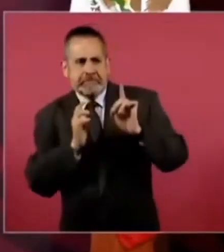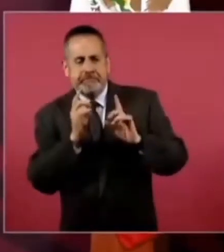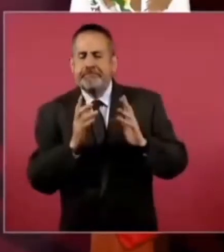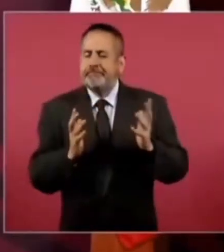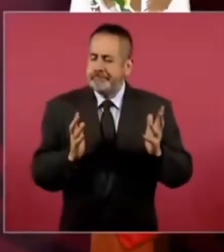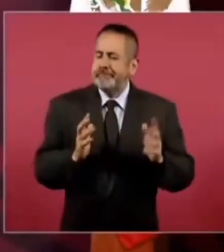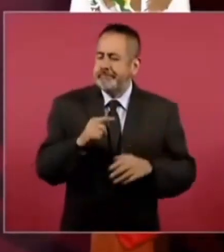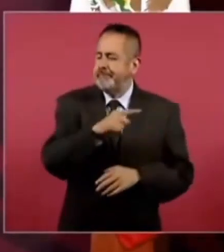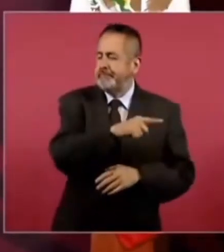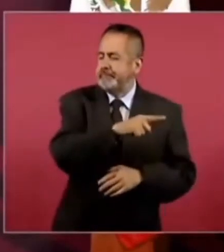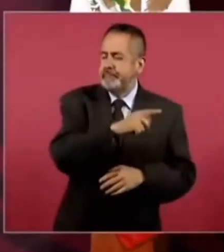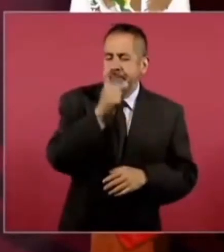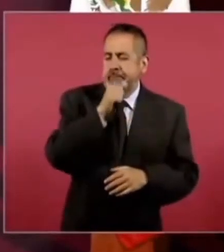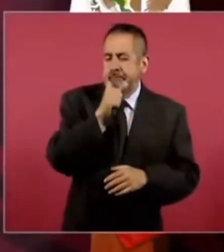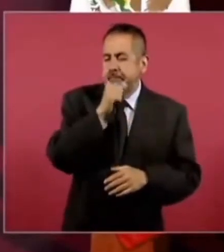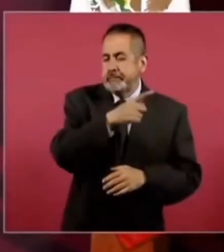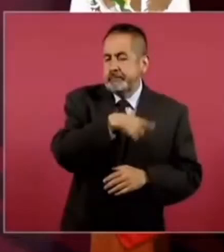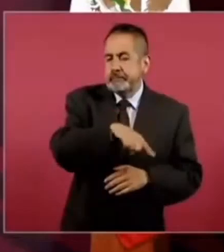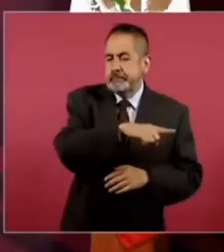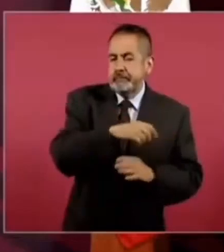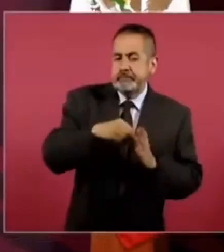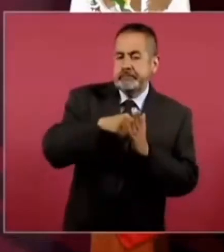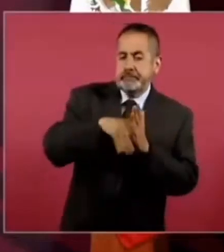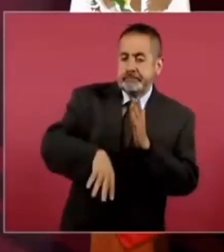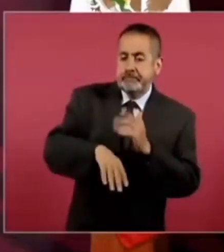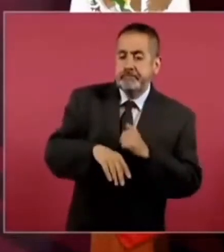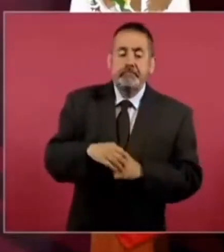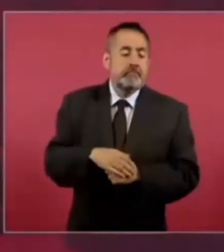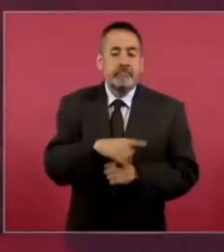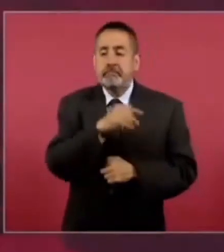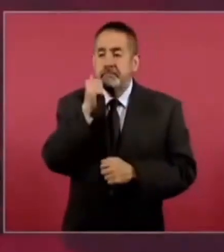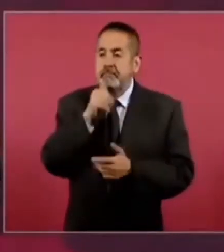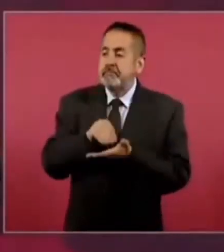Y calumniar,